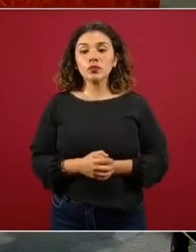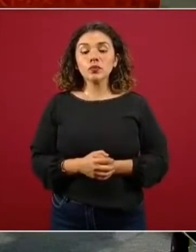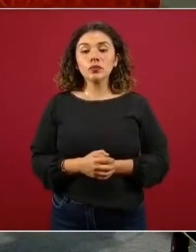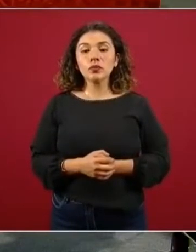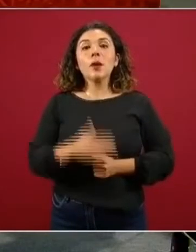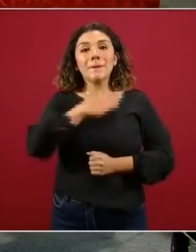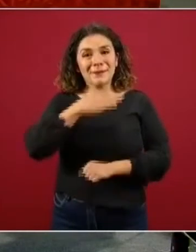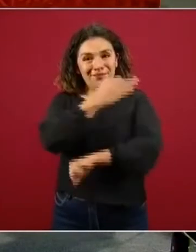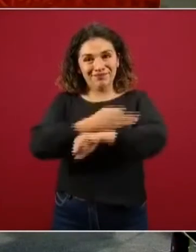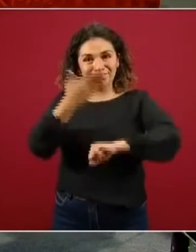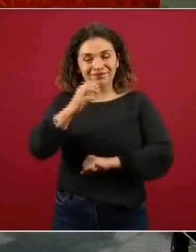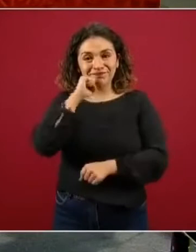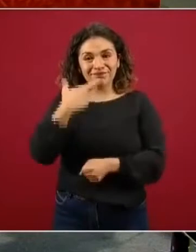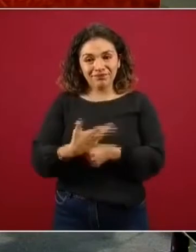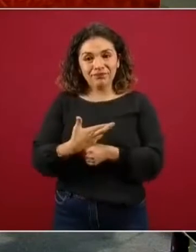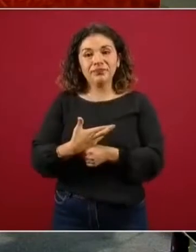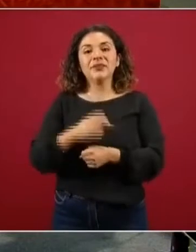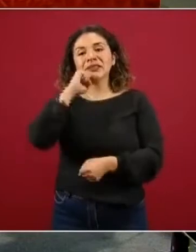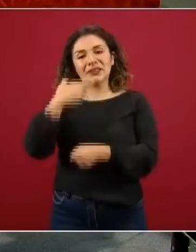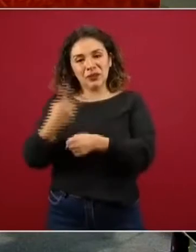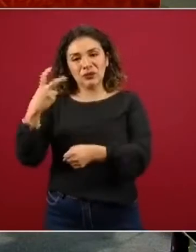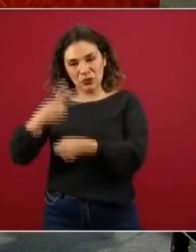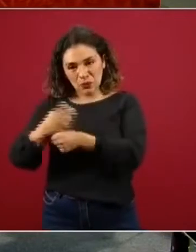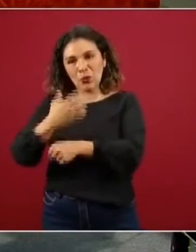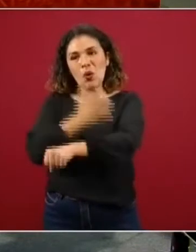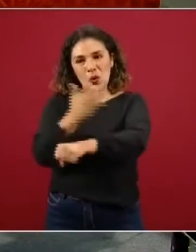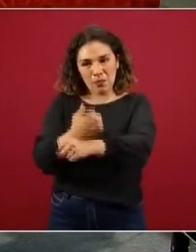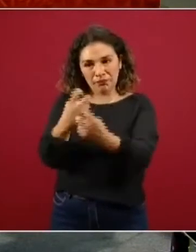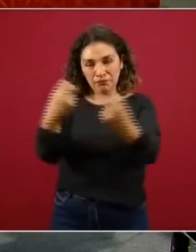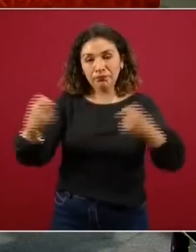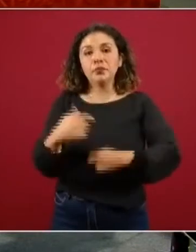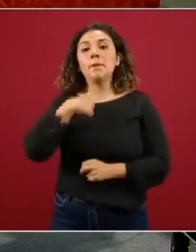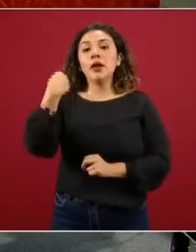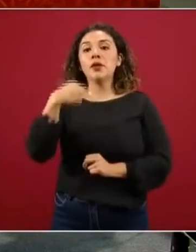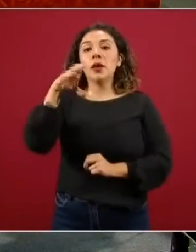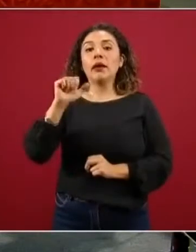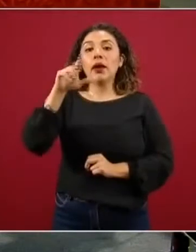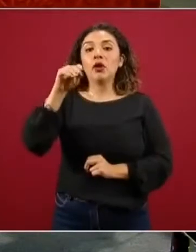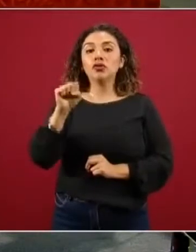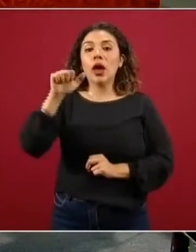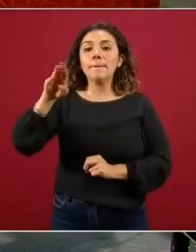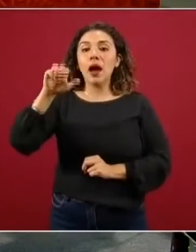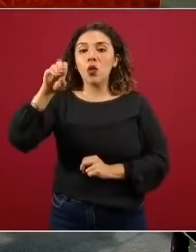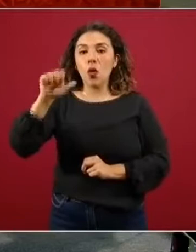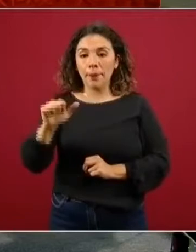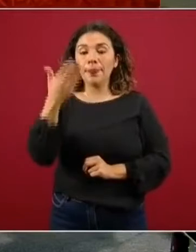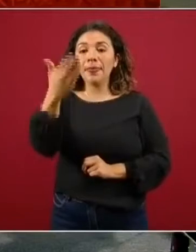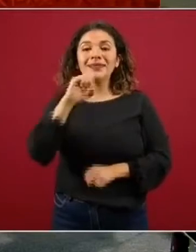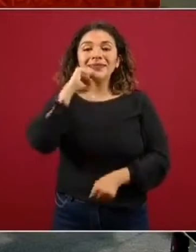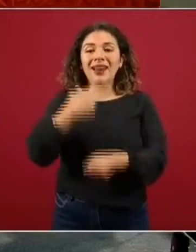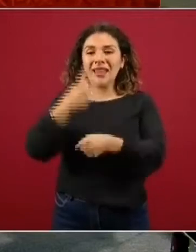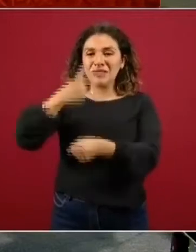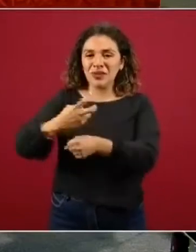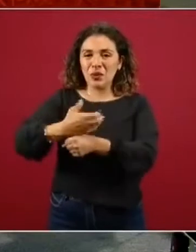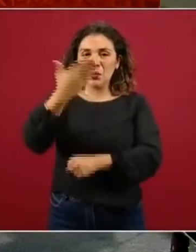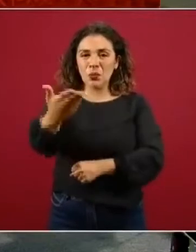buenas tardes Secretario buenas tardes Secretario y acompañantes Carlos Zavaroa del 1 más 1 al subsecretario incluso